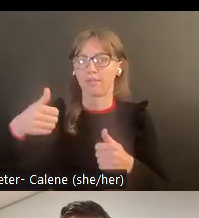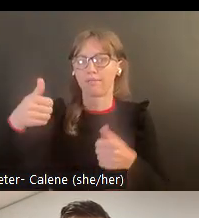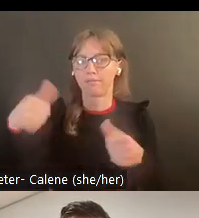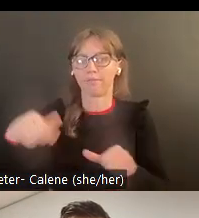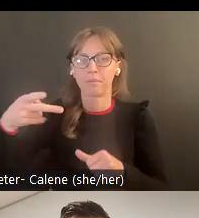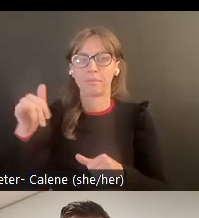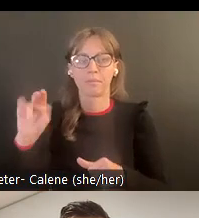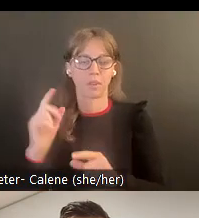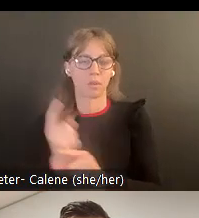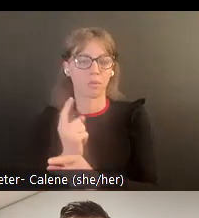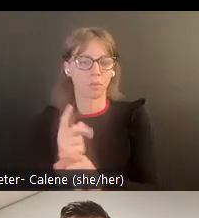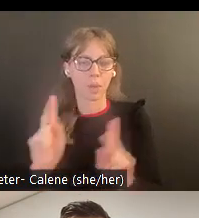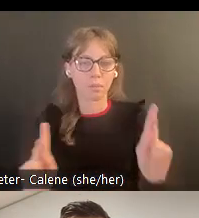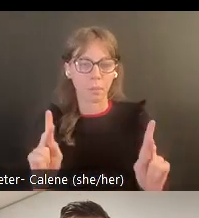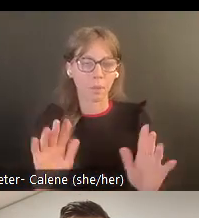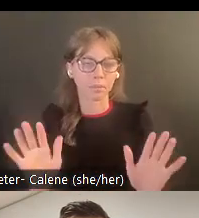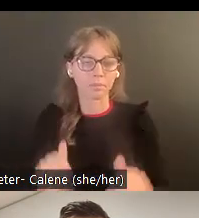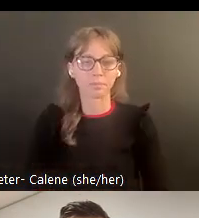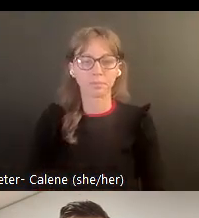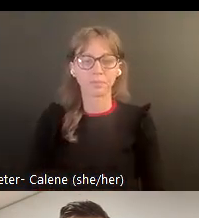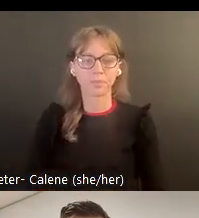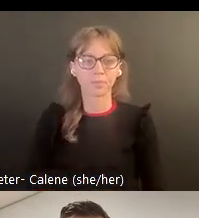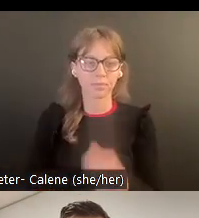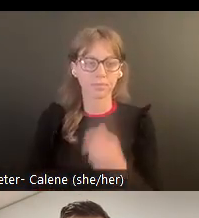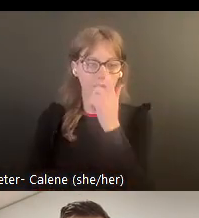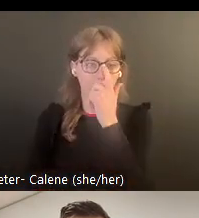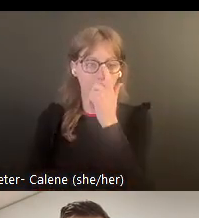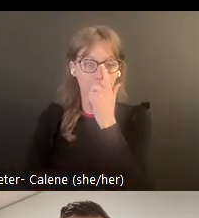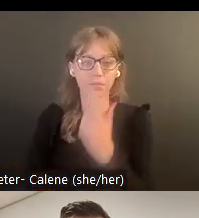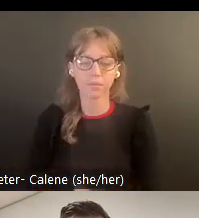asegurar de que estamos marcando las pantallas apropiadamente.